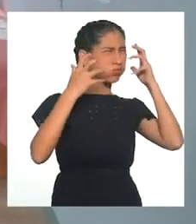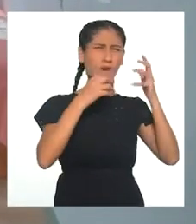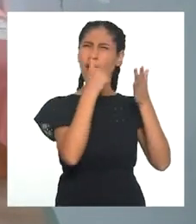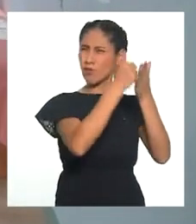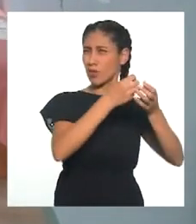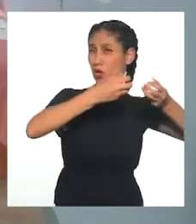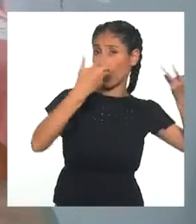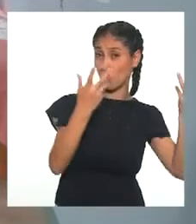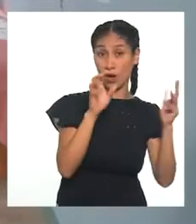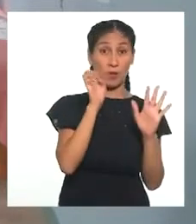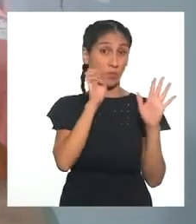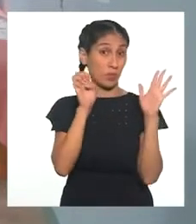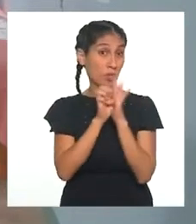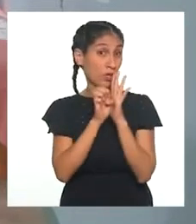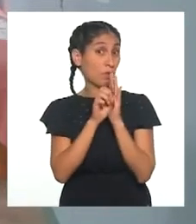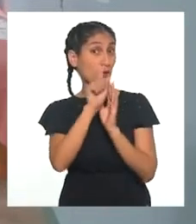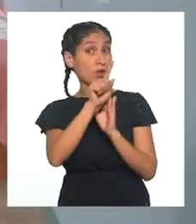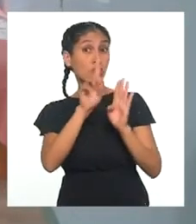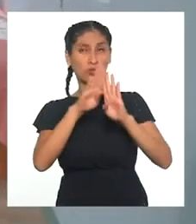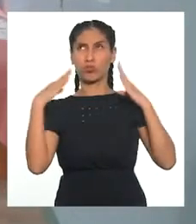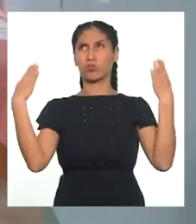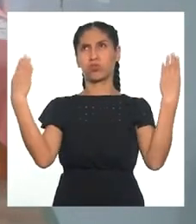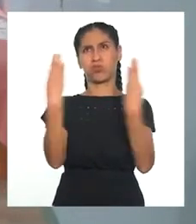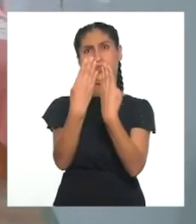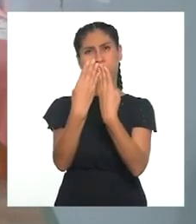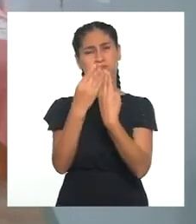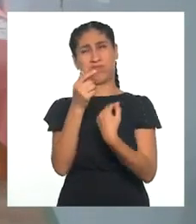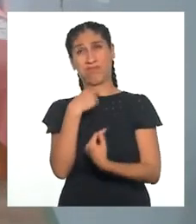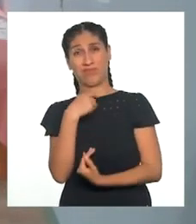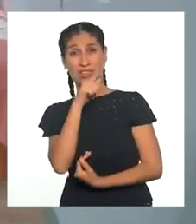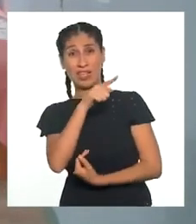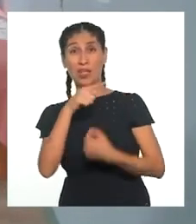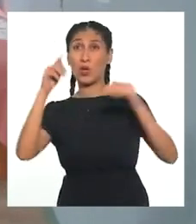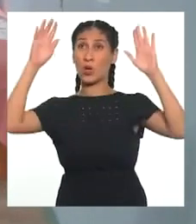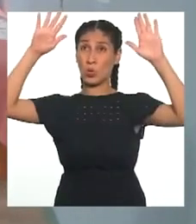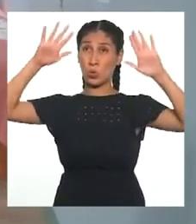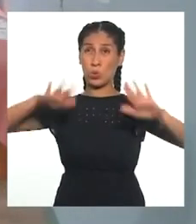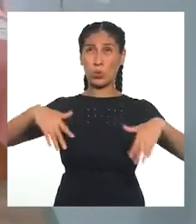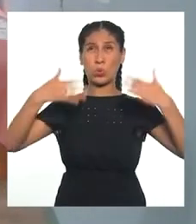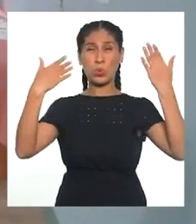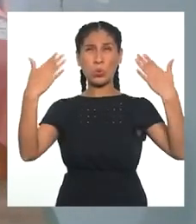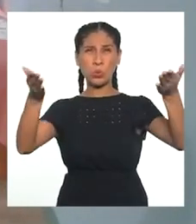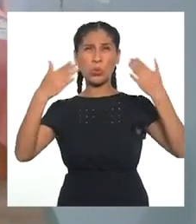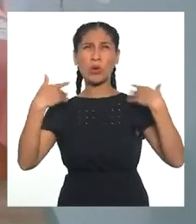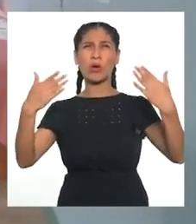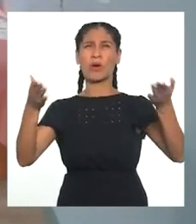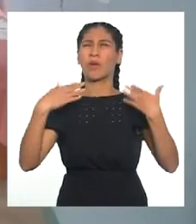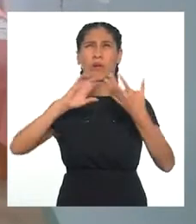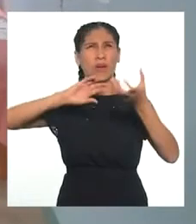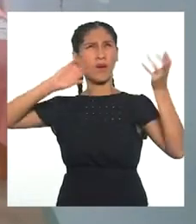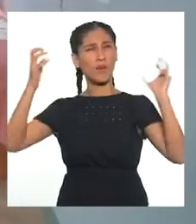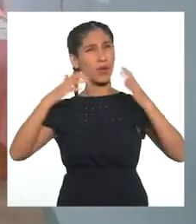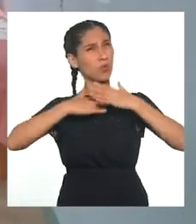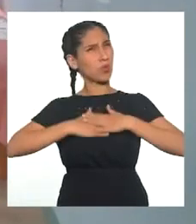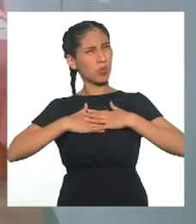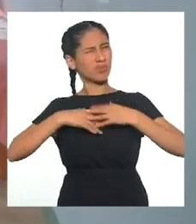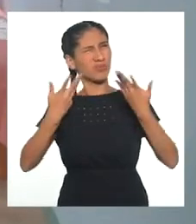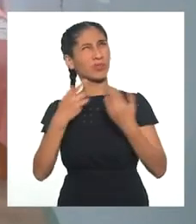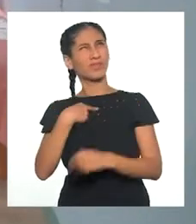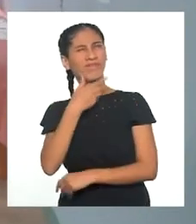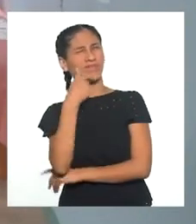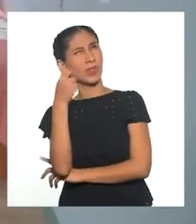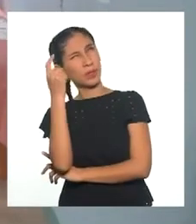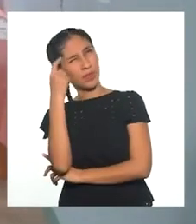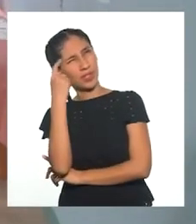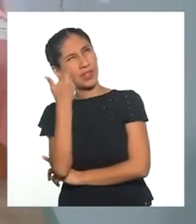de una habitación es muy complicado. Necesitaría máquinas, ventiladores. Quizás pueda pensar en algo que